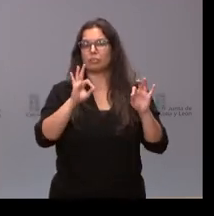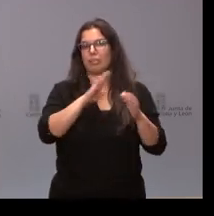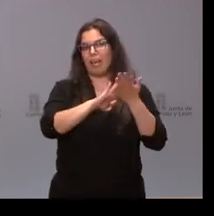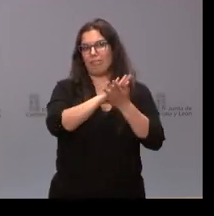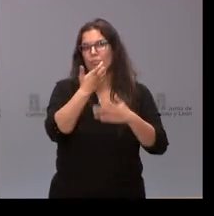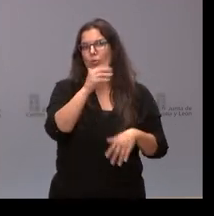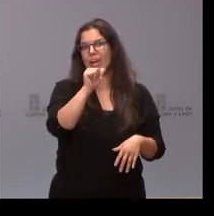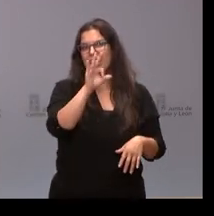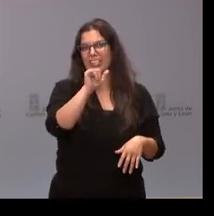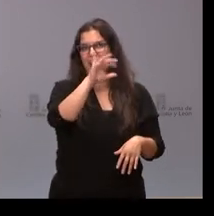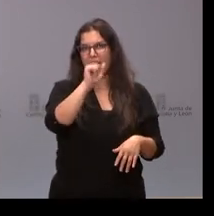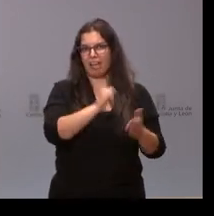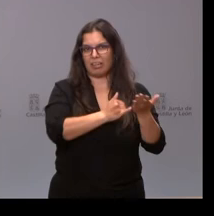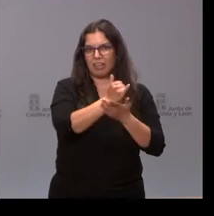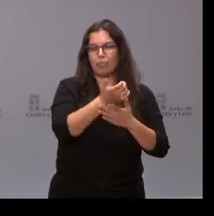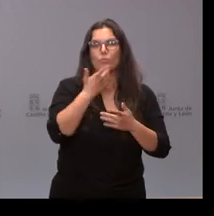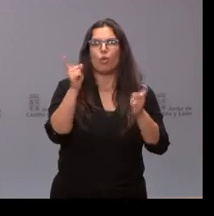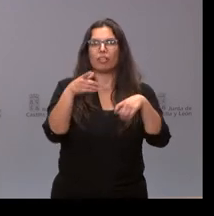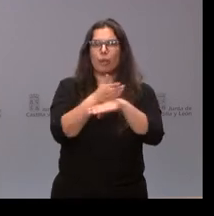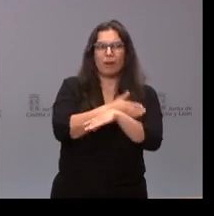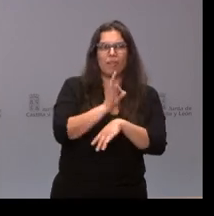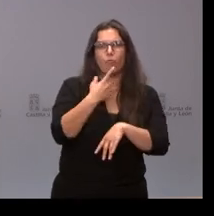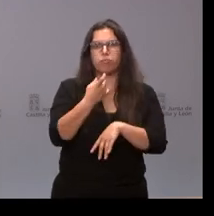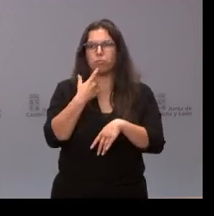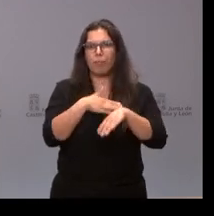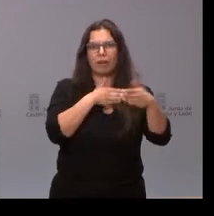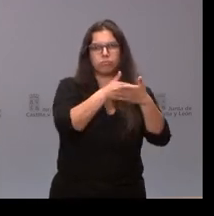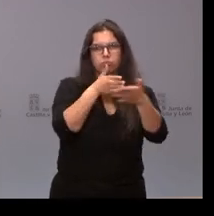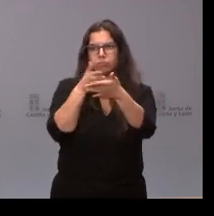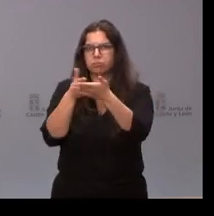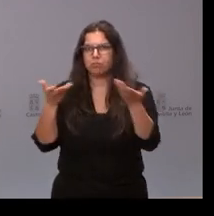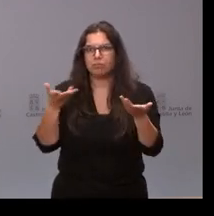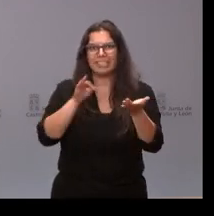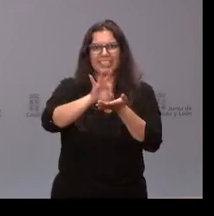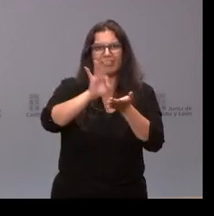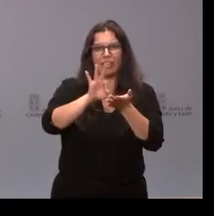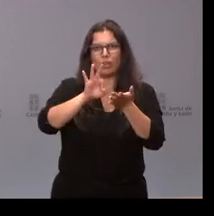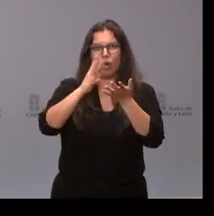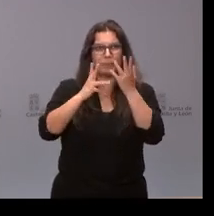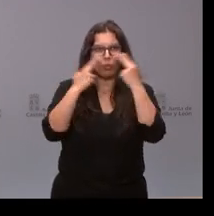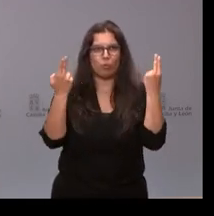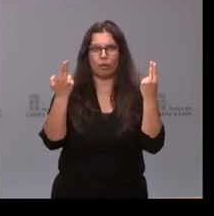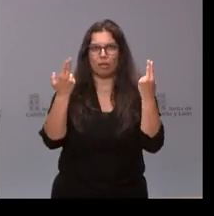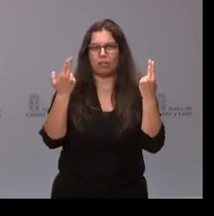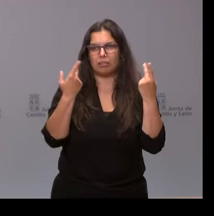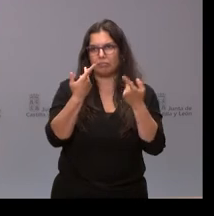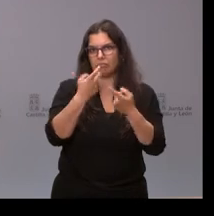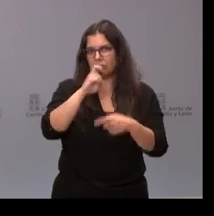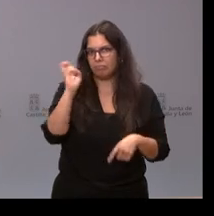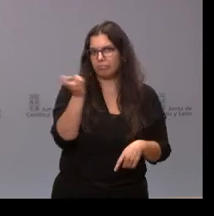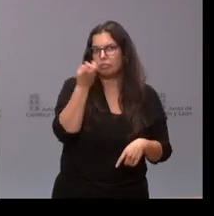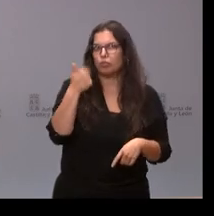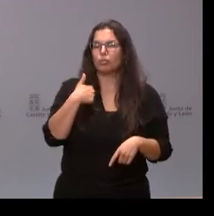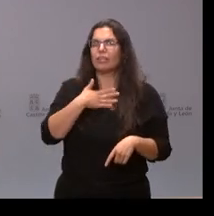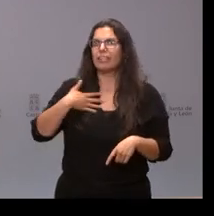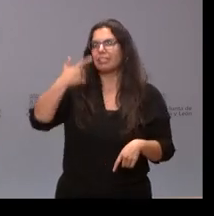sino en otras, pues la cita previa y las dificultades de acceso a los diferentes servicios por parte de los ciudadanos. Pues quería saber cuál es